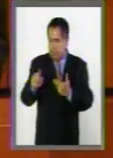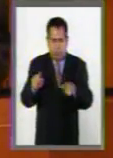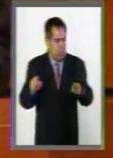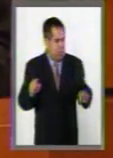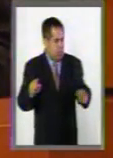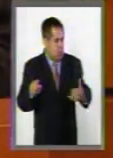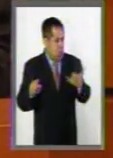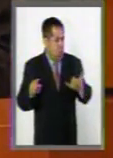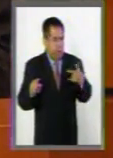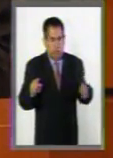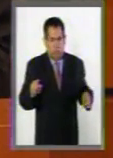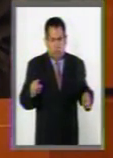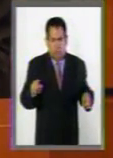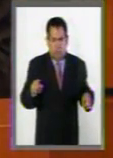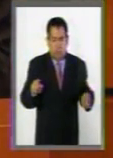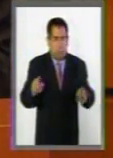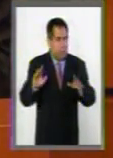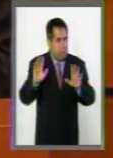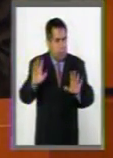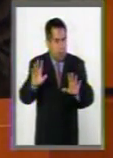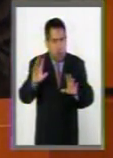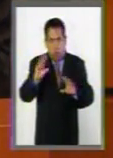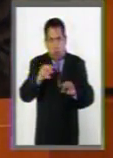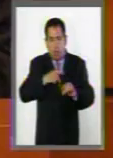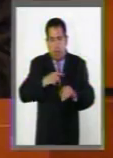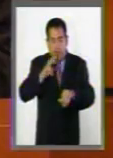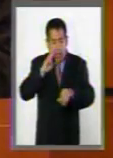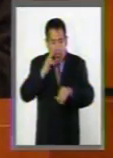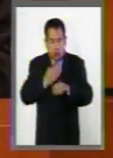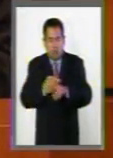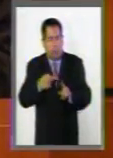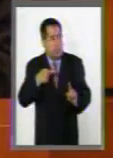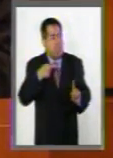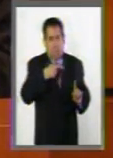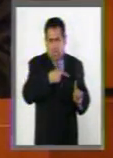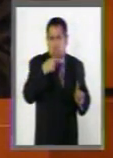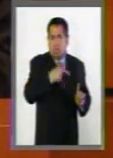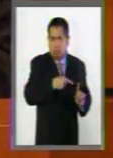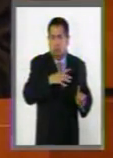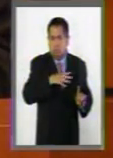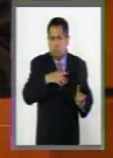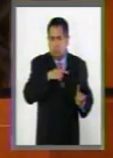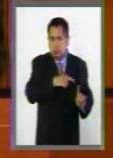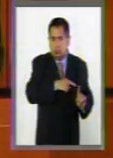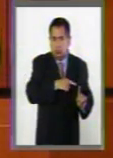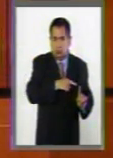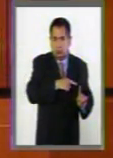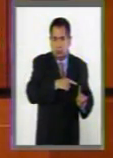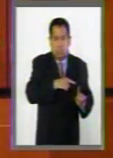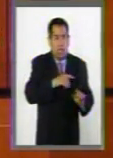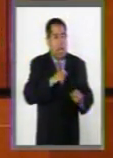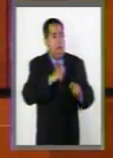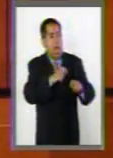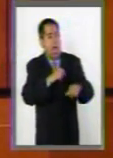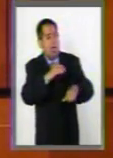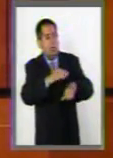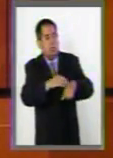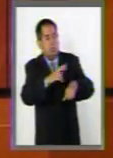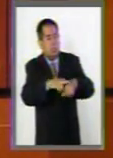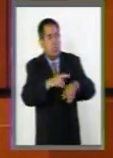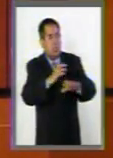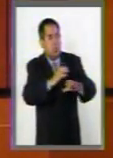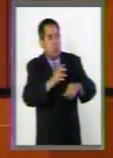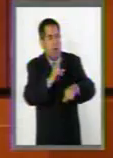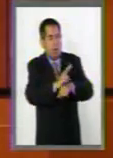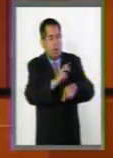No trasladar la responsabilidad del menor a quien tiene la tutela, custodio, patria, potestado,